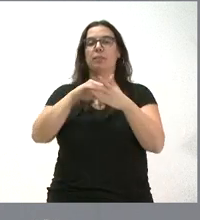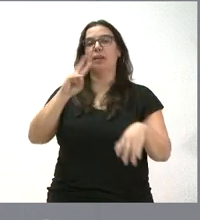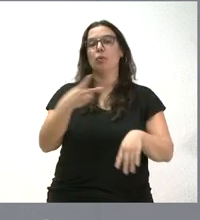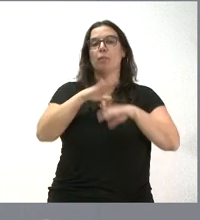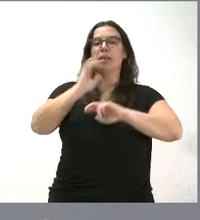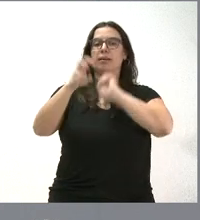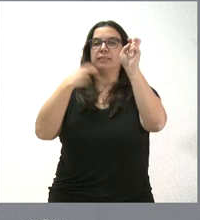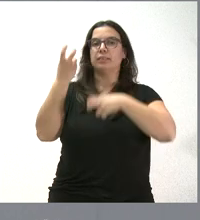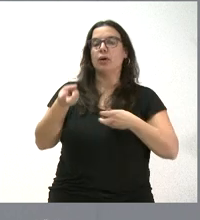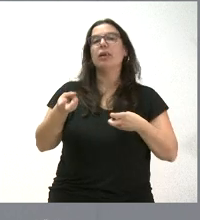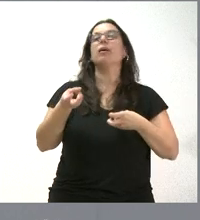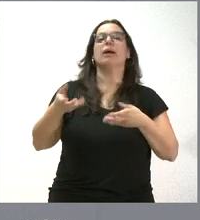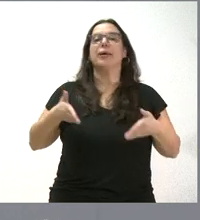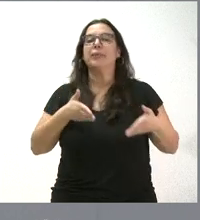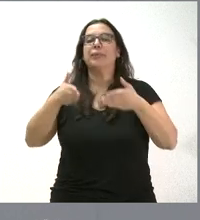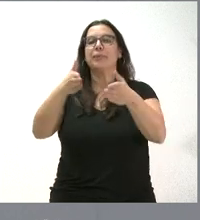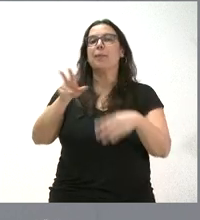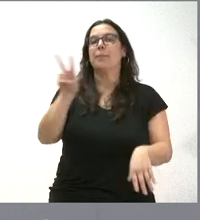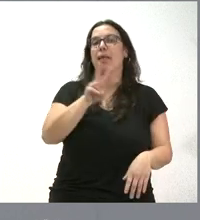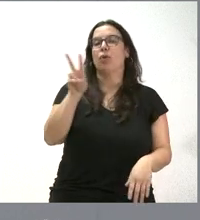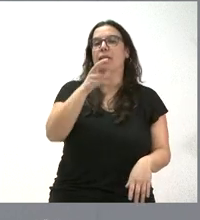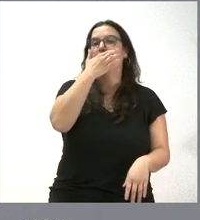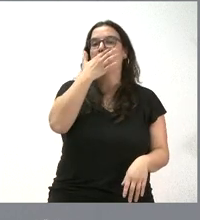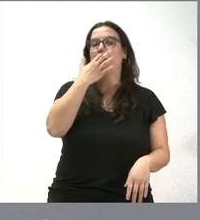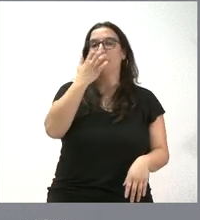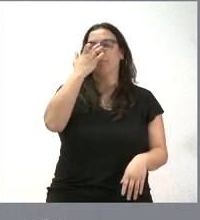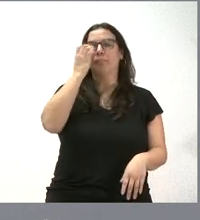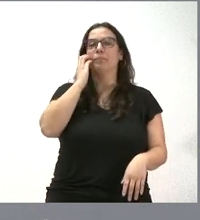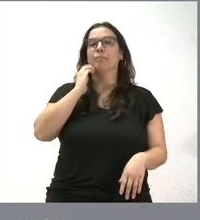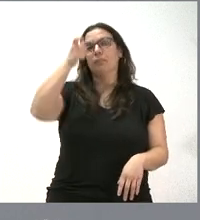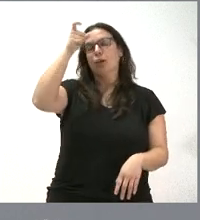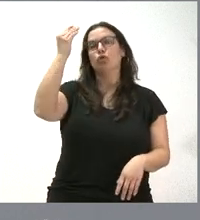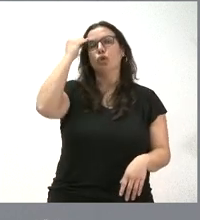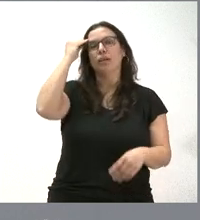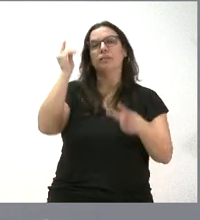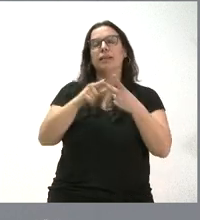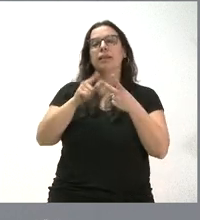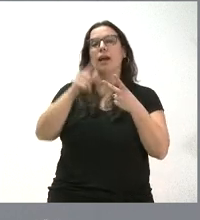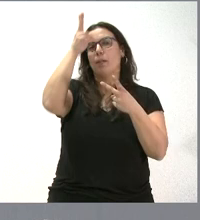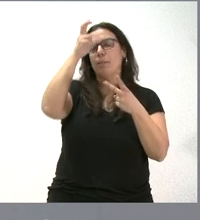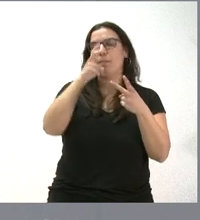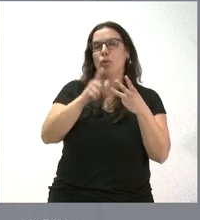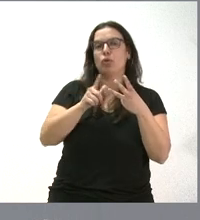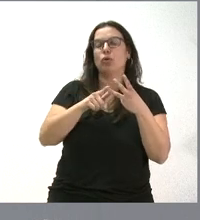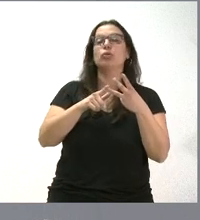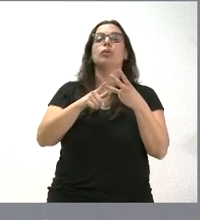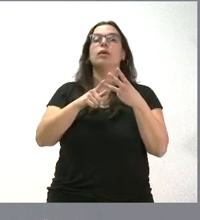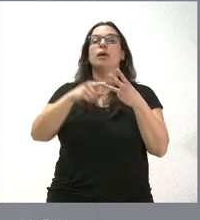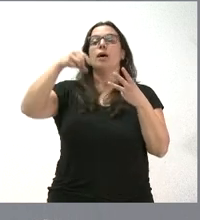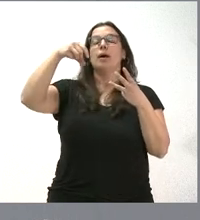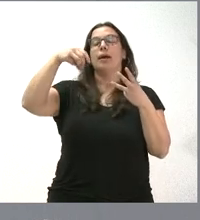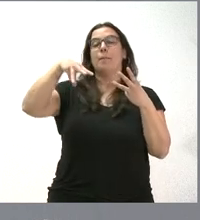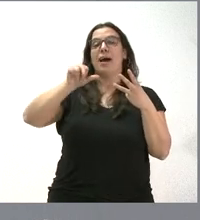restaurar diversas vías pecuarias en Valladolid. En los términos municipales de Torresillas, Pollos, Becía de Valderuey, Mayorga,